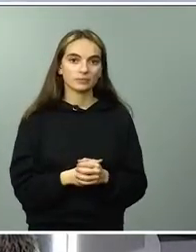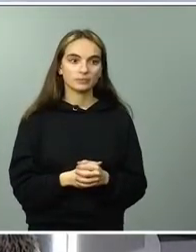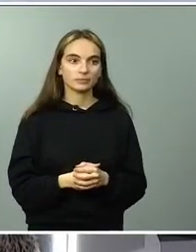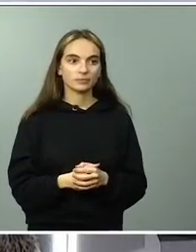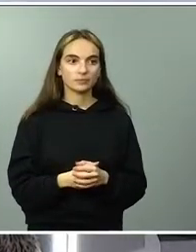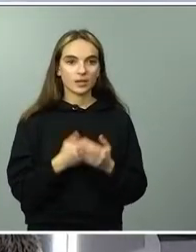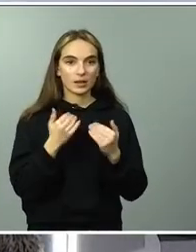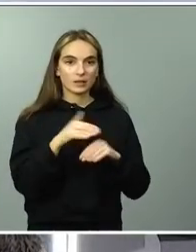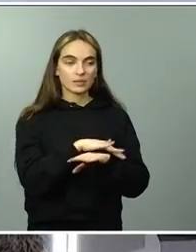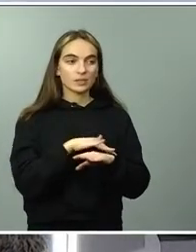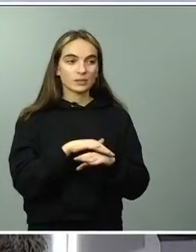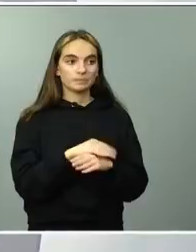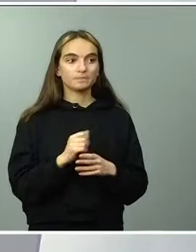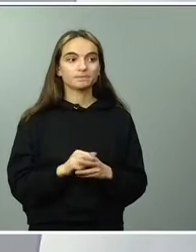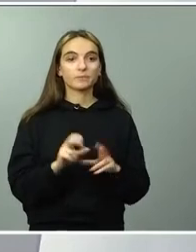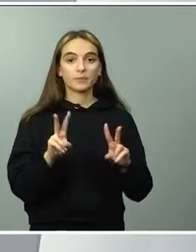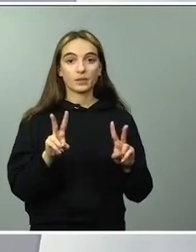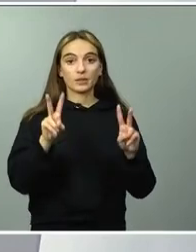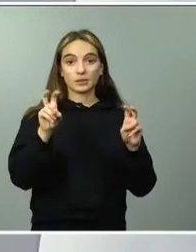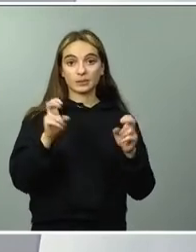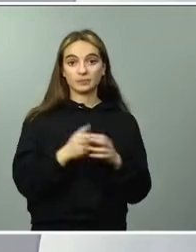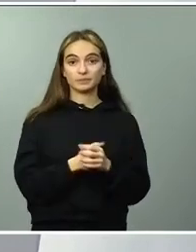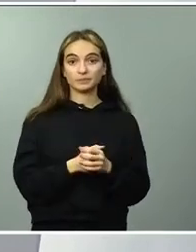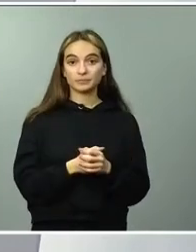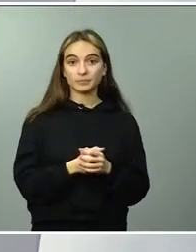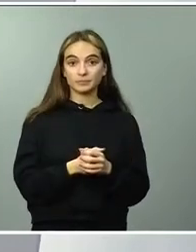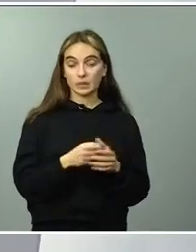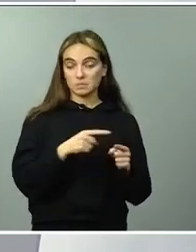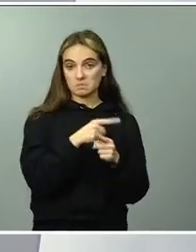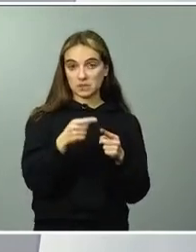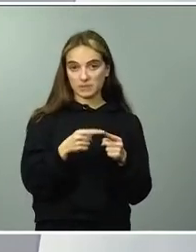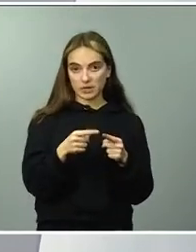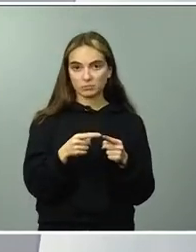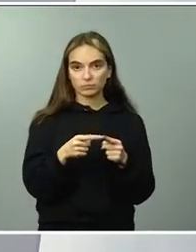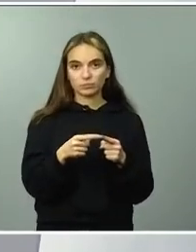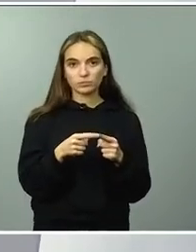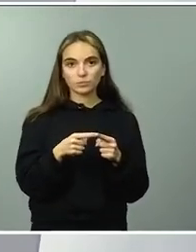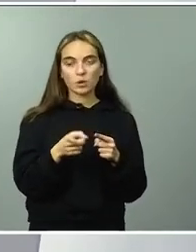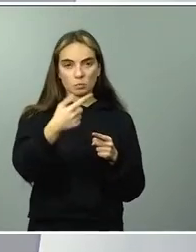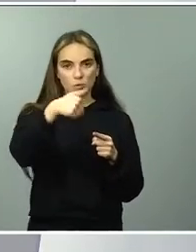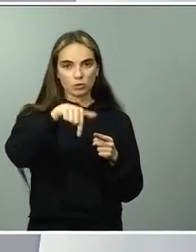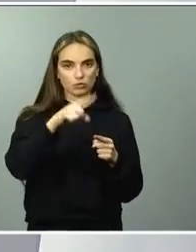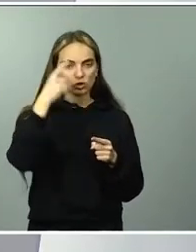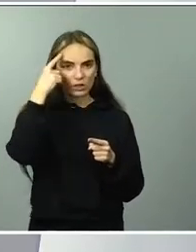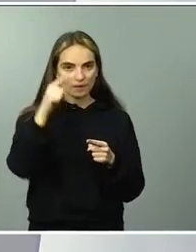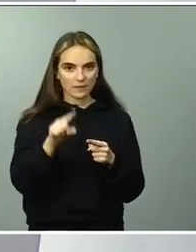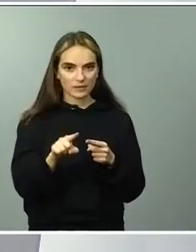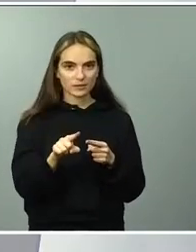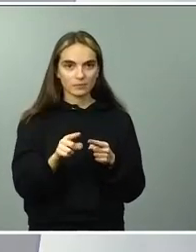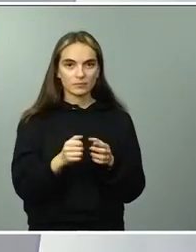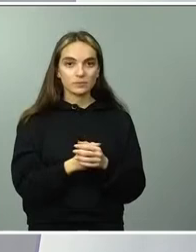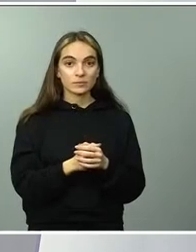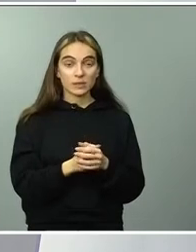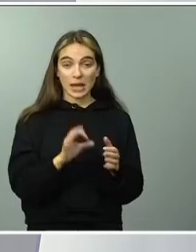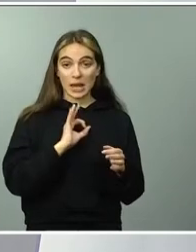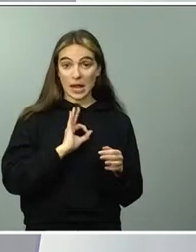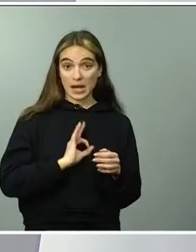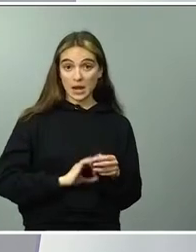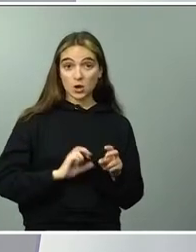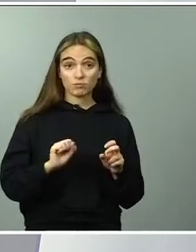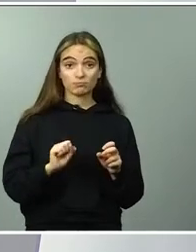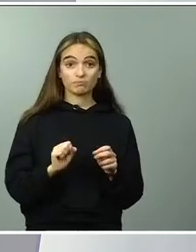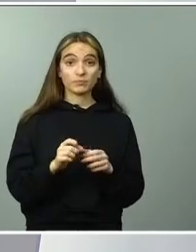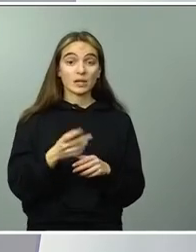relación con la primera cuestión, saben ustedes que los resultados del mes de enero respecto a la inflación de los